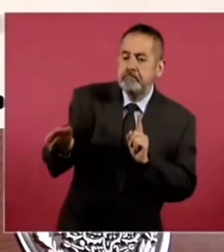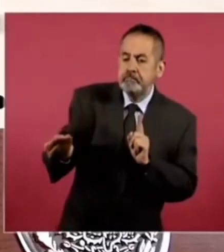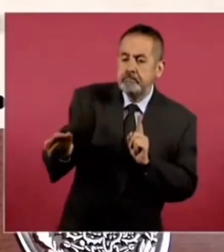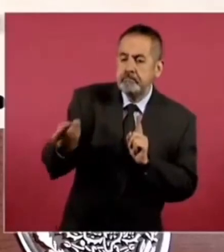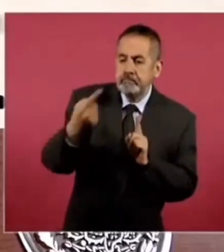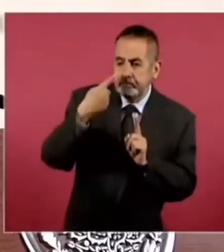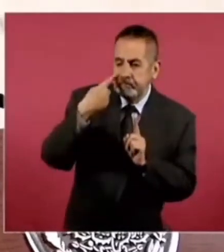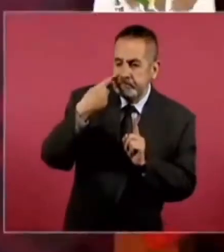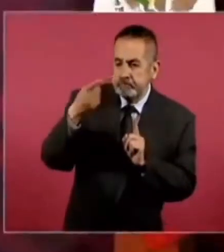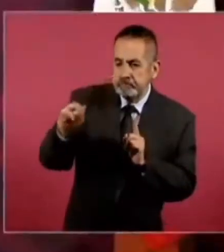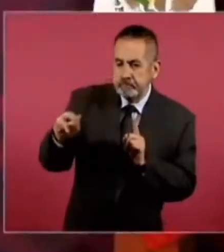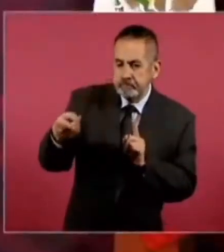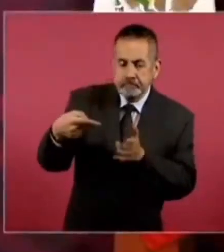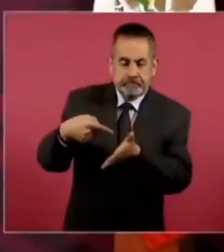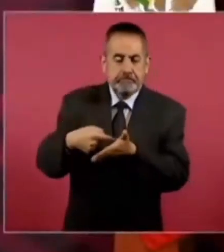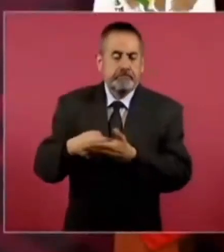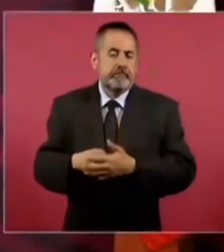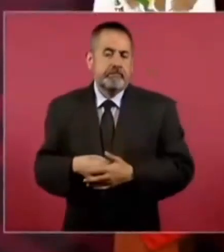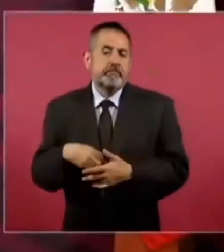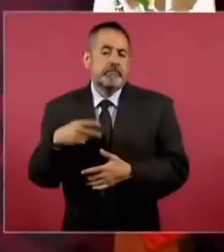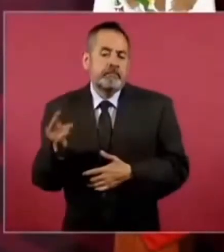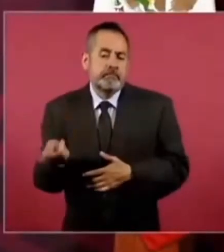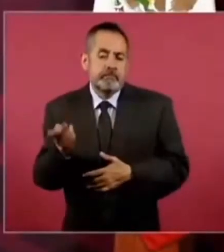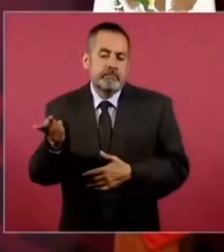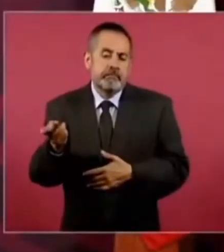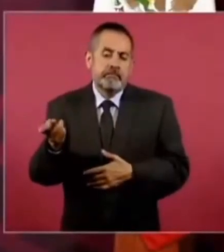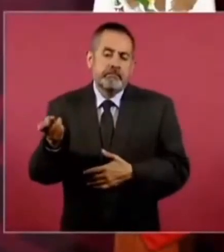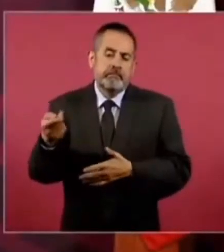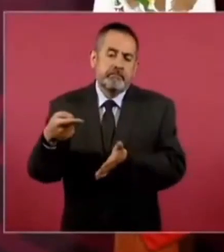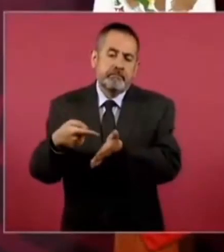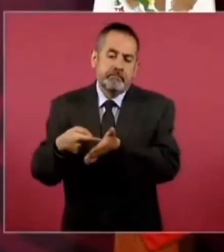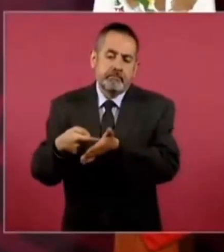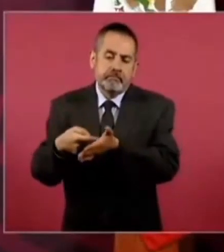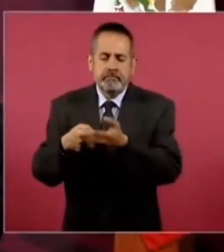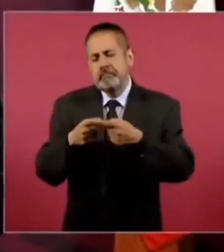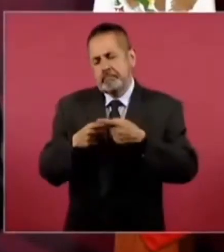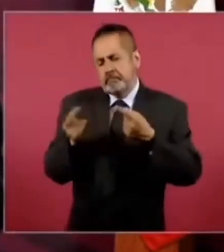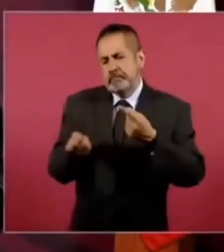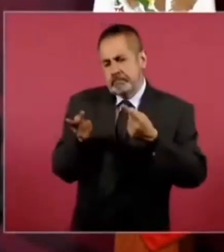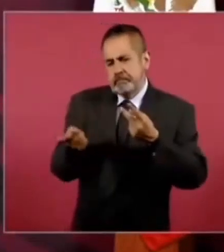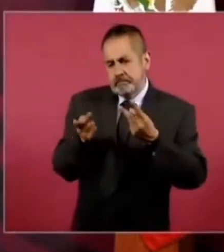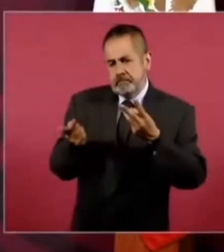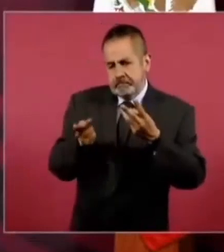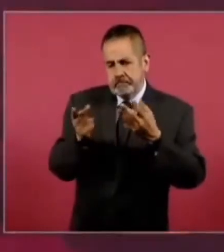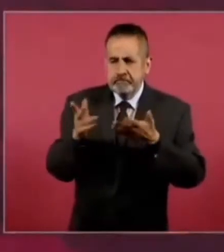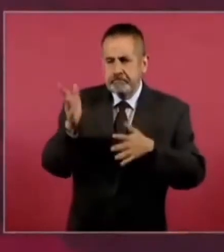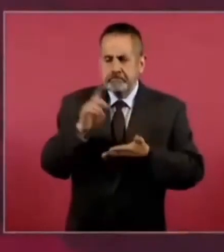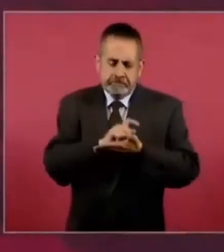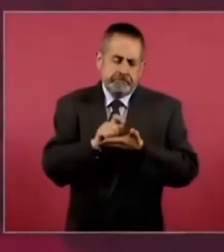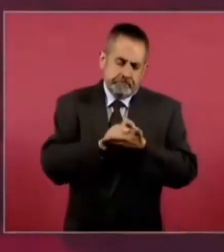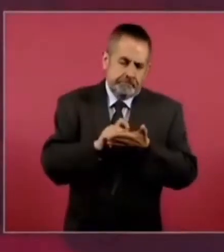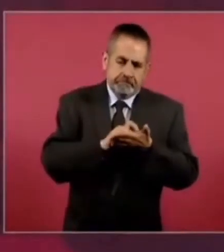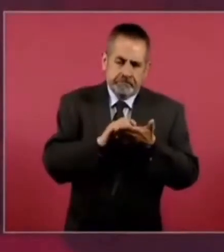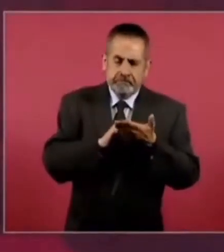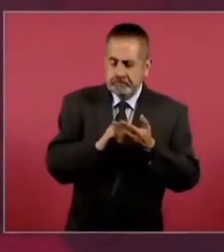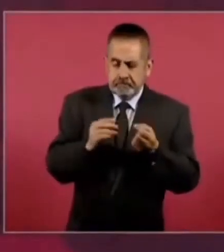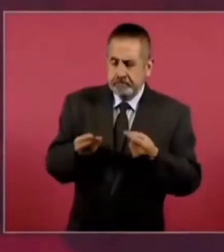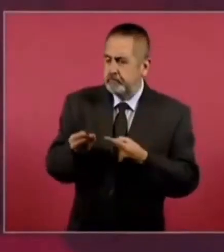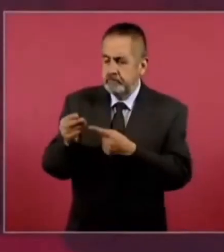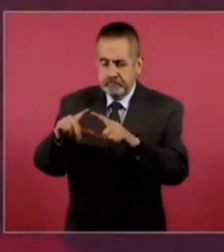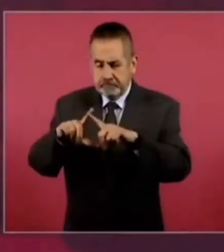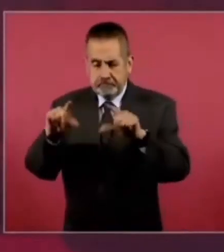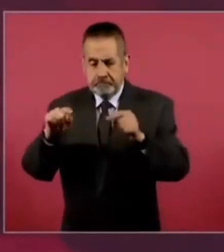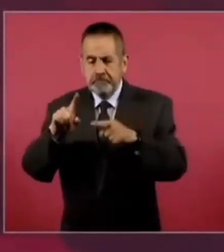Y era preguntarle, después de hacer otras preguntas abiertas, ¿a quién quieres?